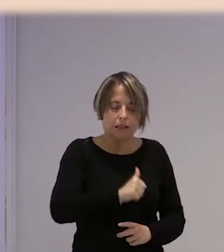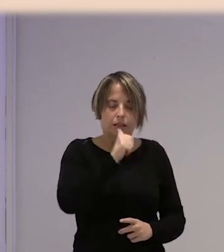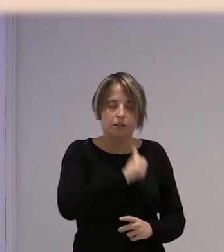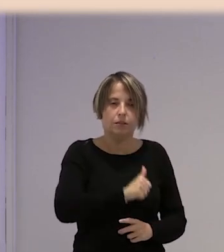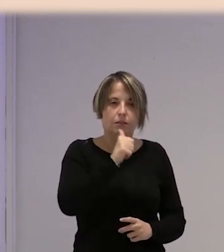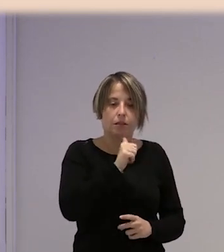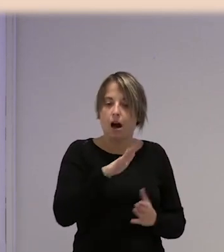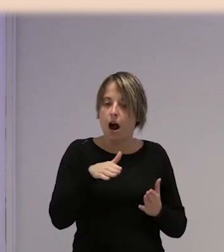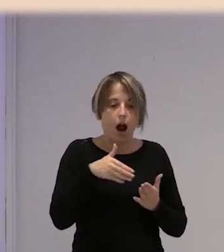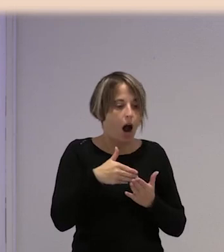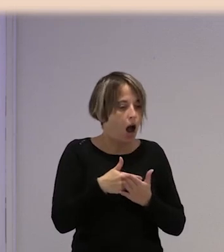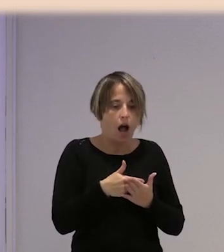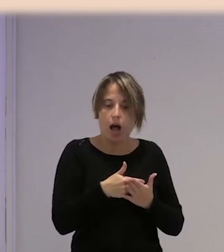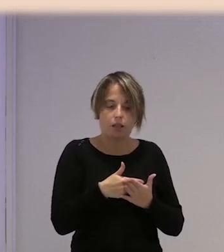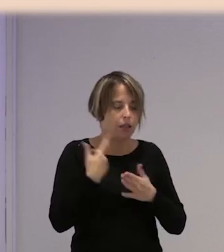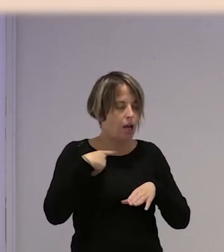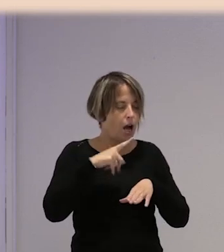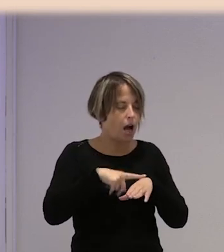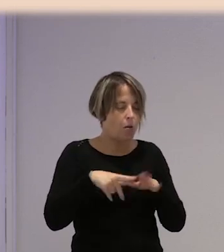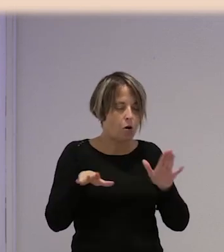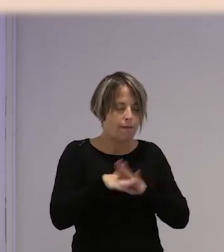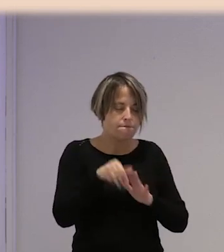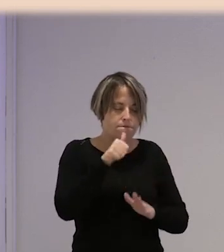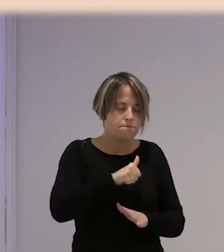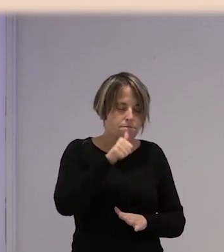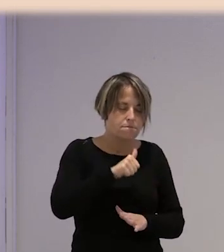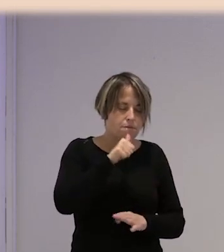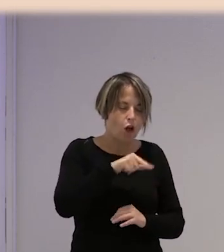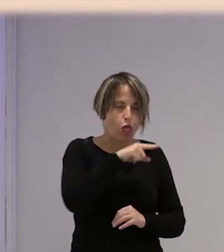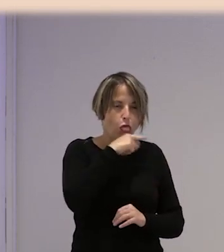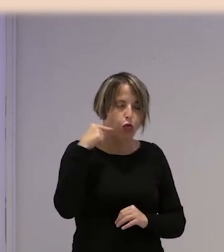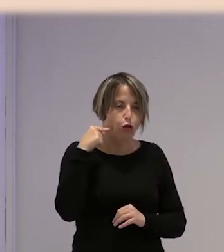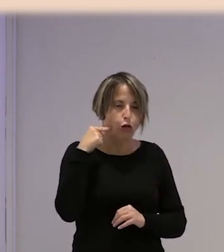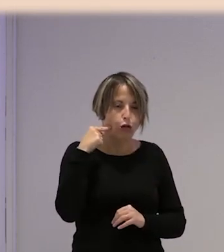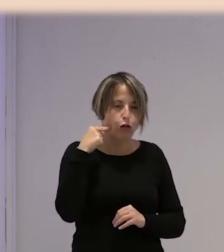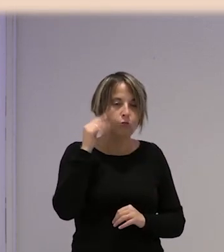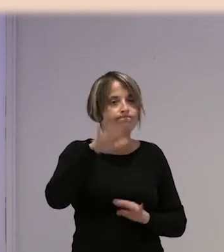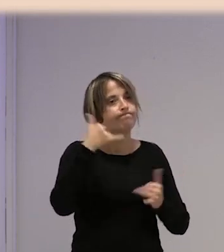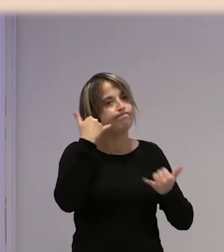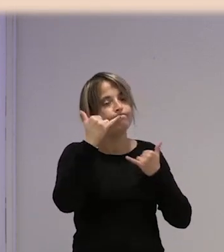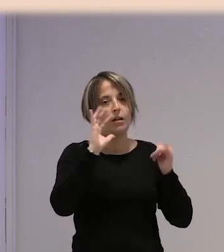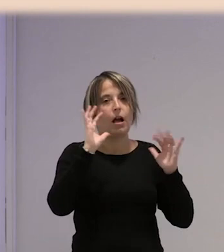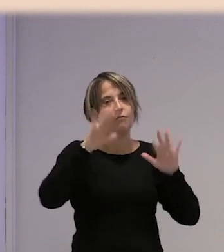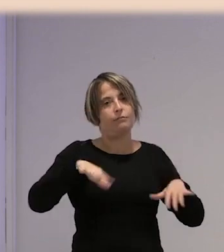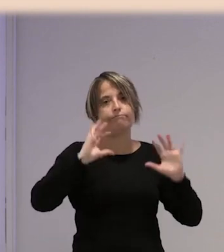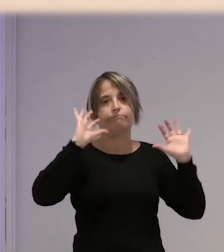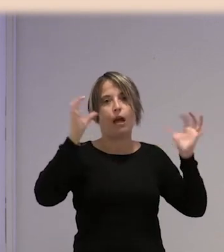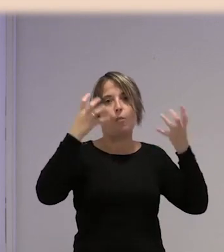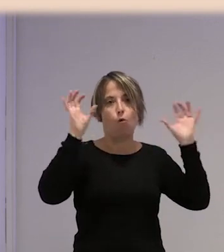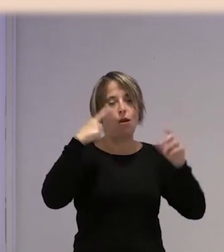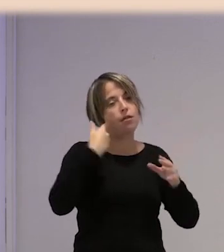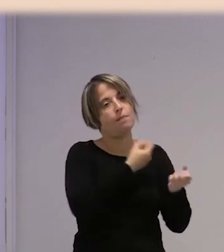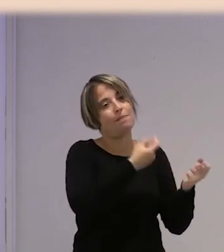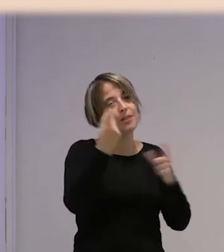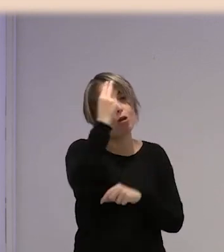hasta que llegó una hora muy tarde de noche y la mujer aguantando el dolor y, bueno, al final llamaron a la ambulancia, la llevaron al